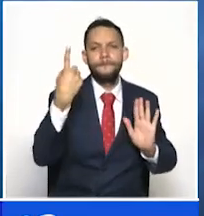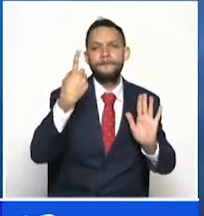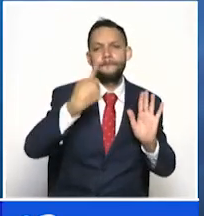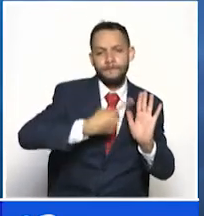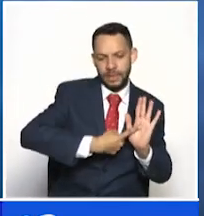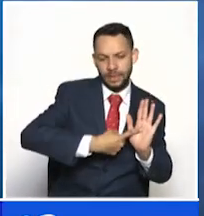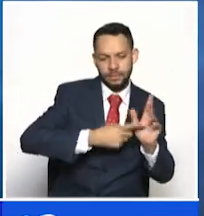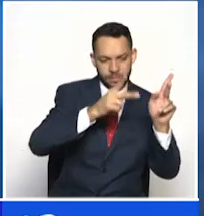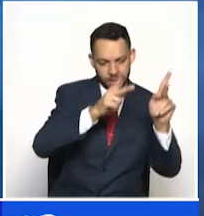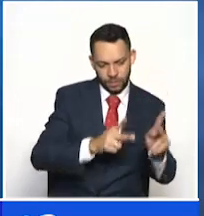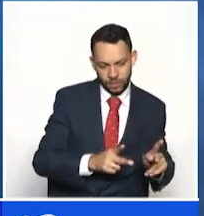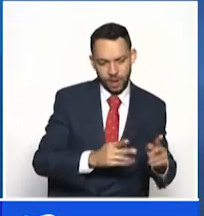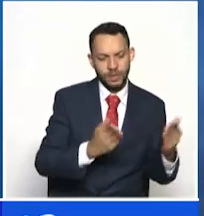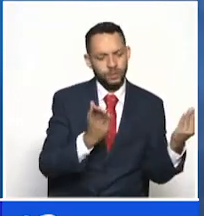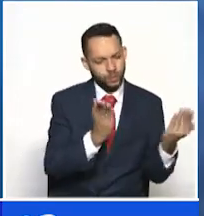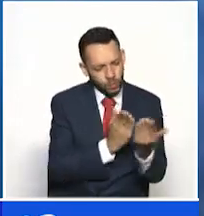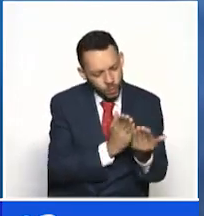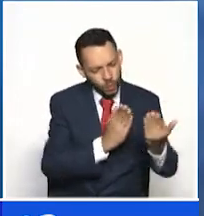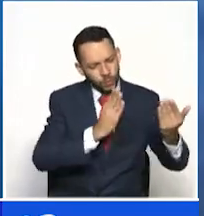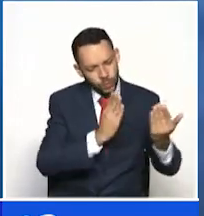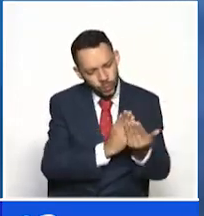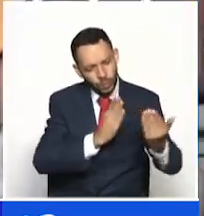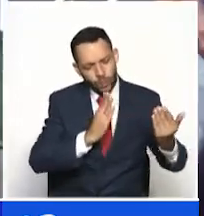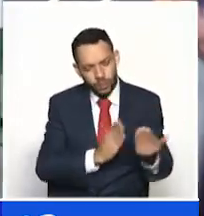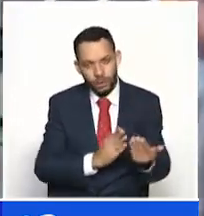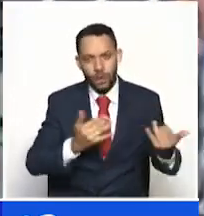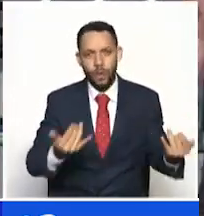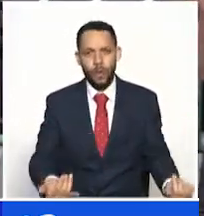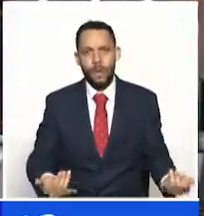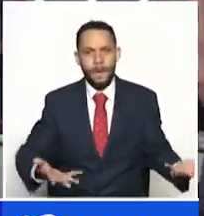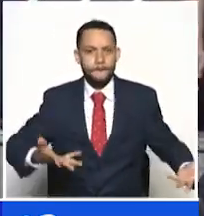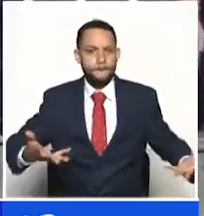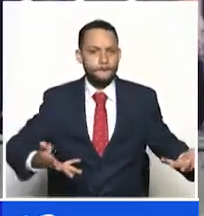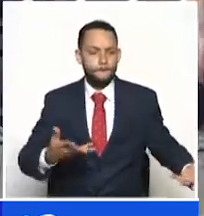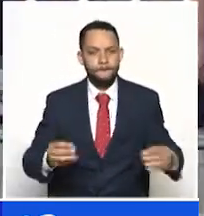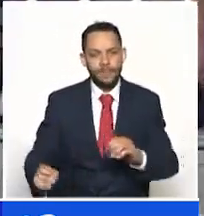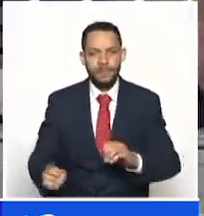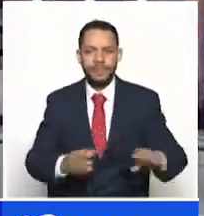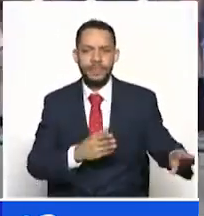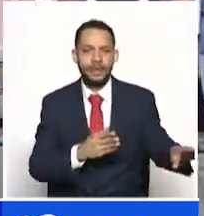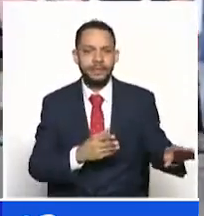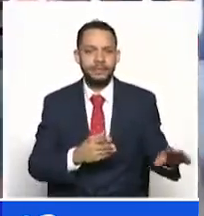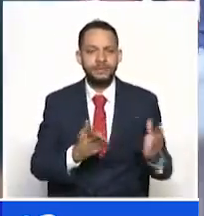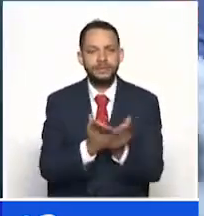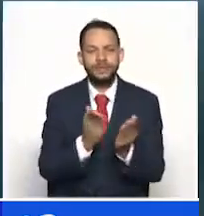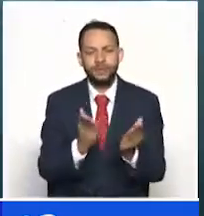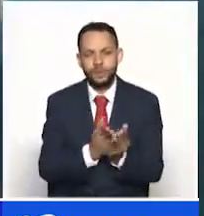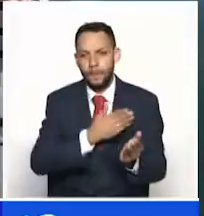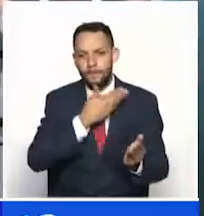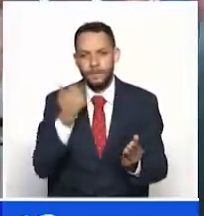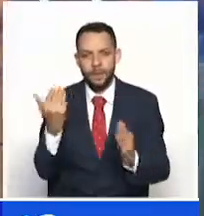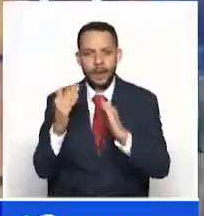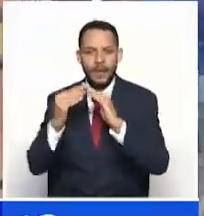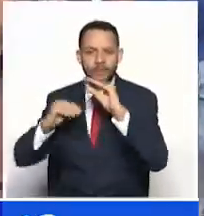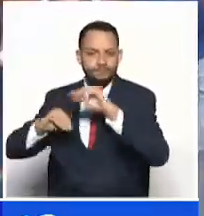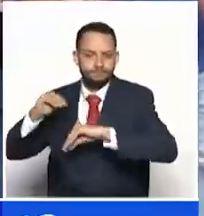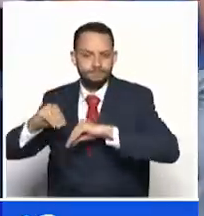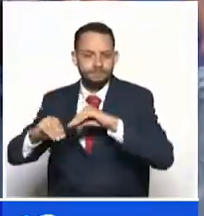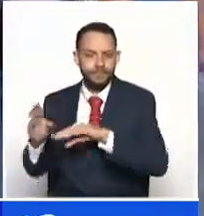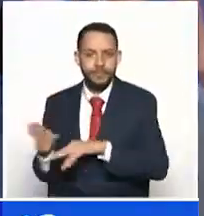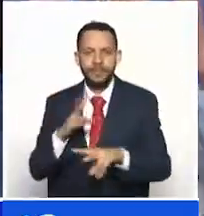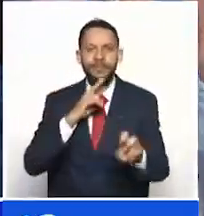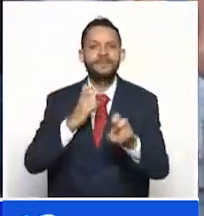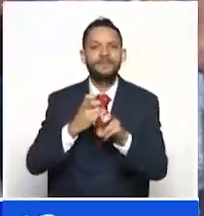estaban estudiando y que se fueron a la condición de oficios del hogar. Conociendo esta cifra se afirma que las mujeres son las más